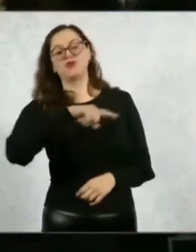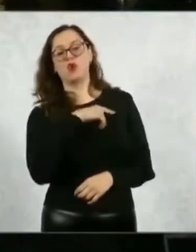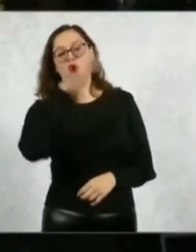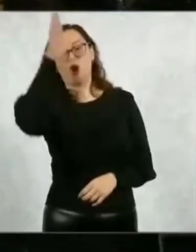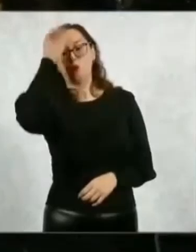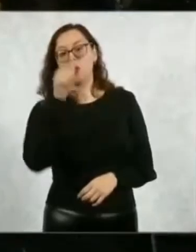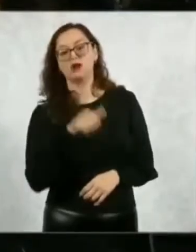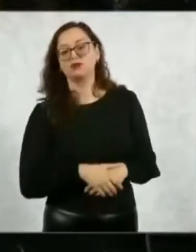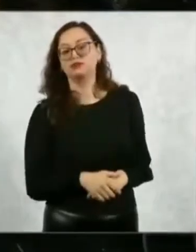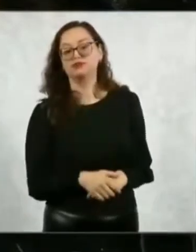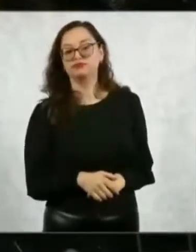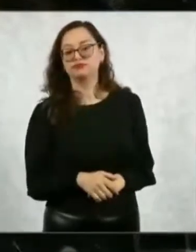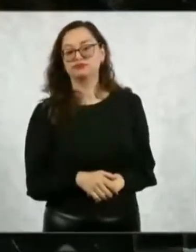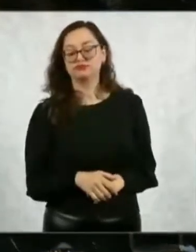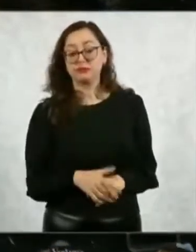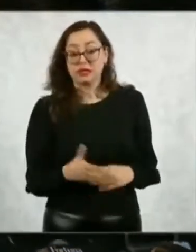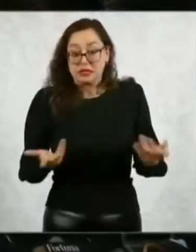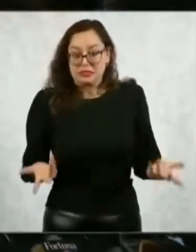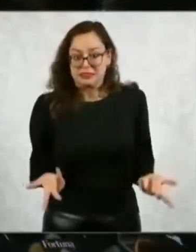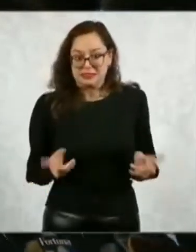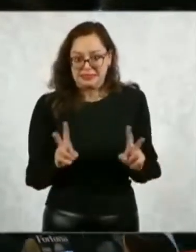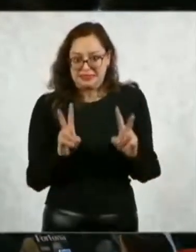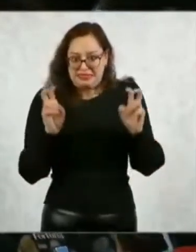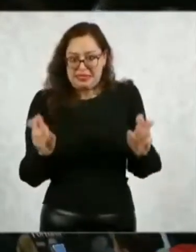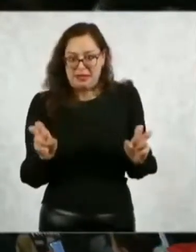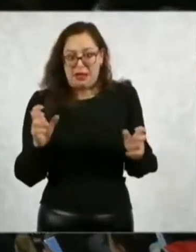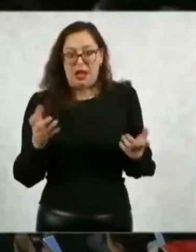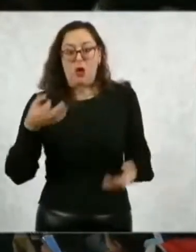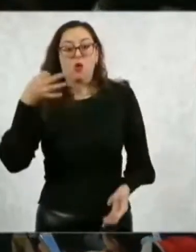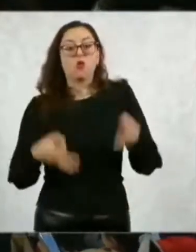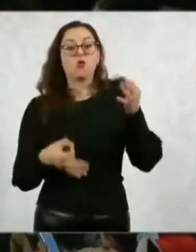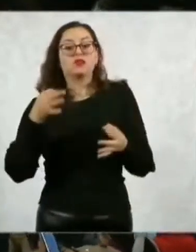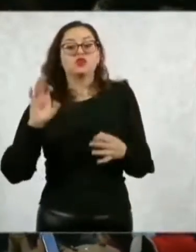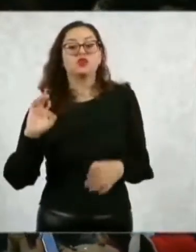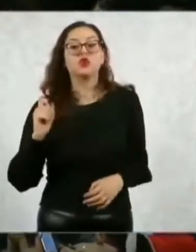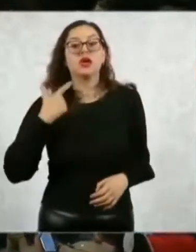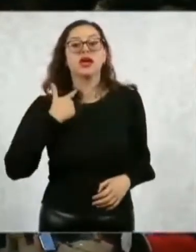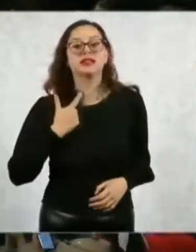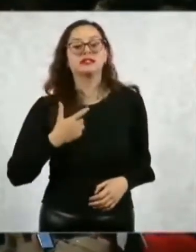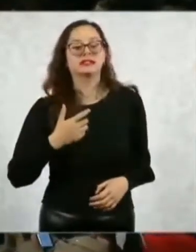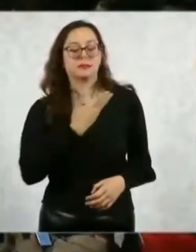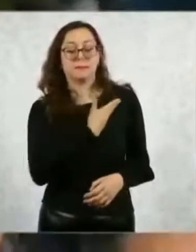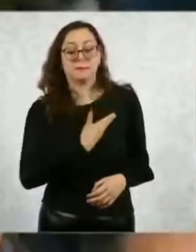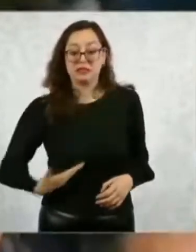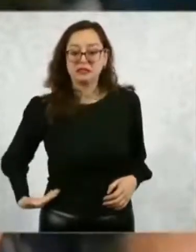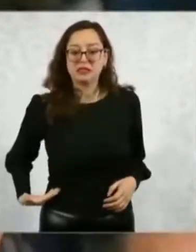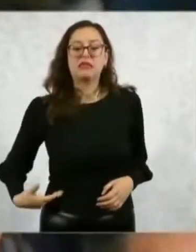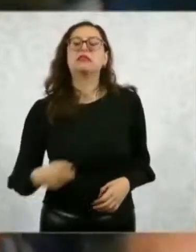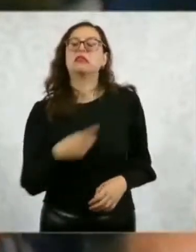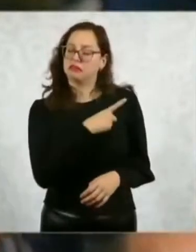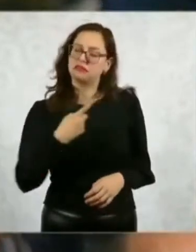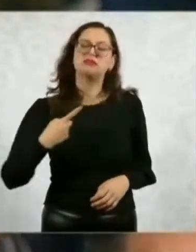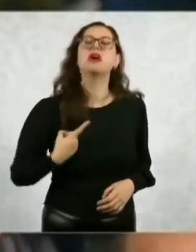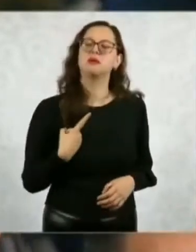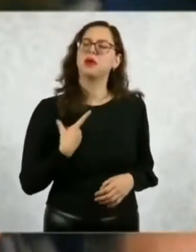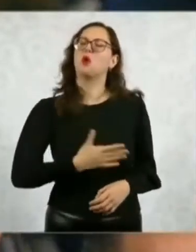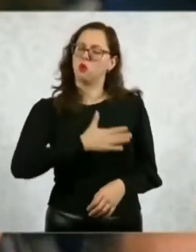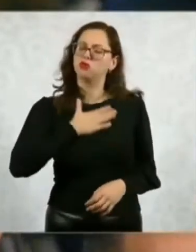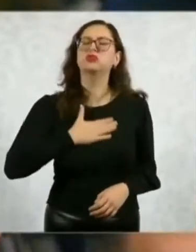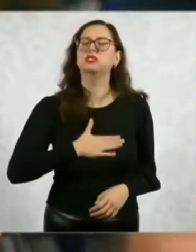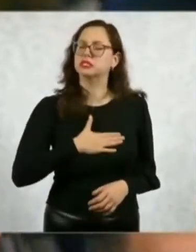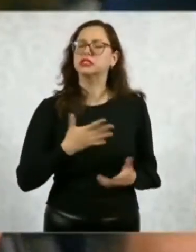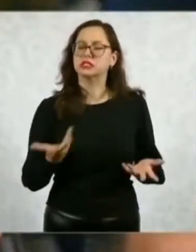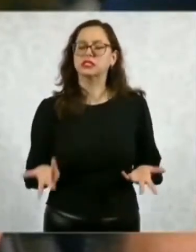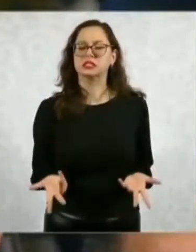expresidentes, que espera que en algún momento sean sentados en el banquillo, que se haga justicia para México? Cuando tenemos